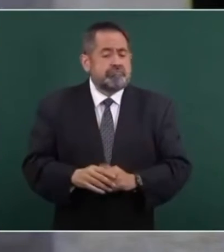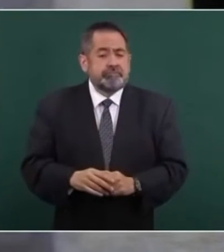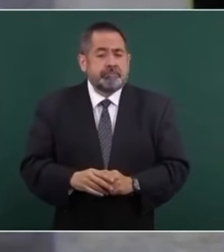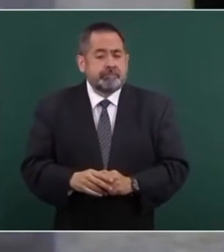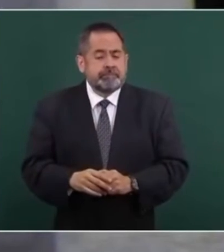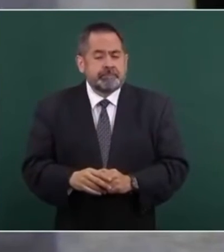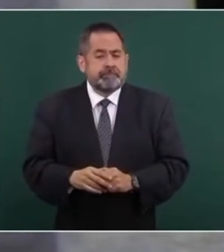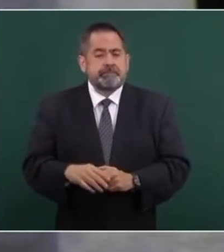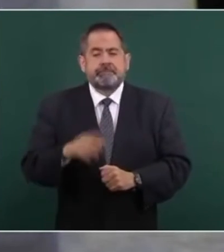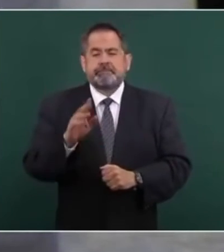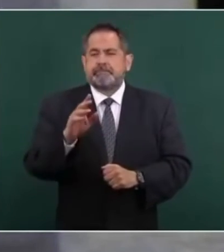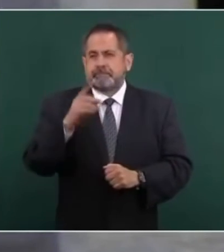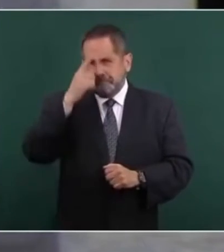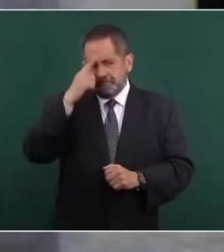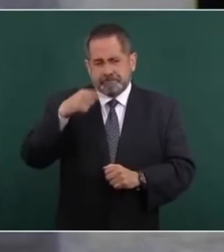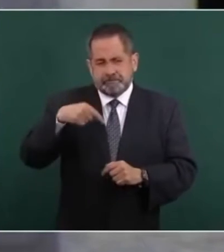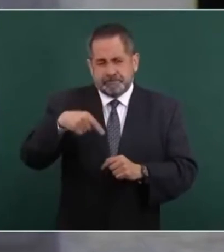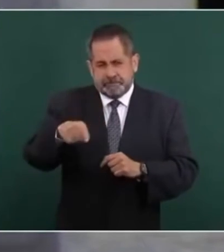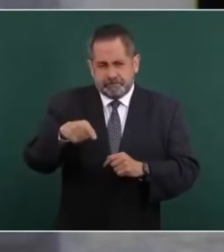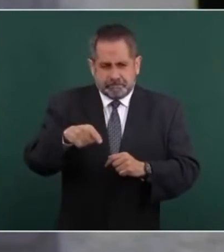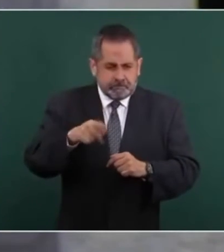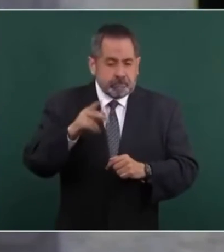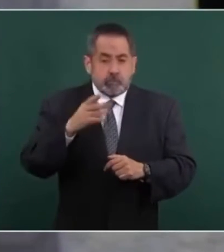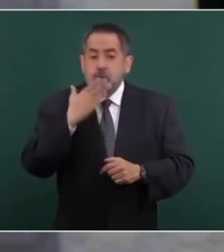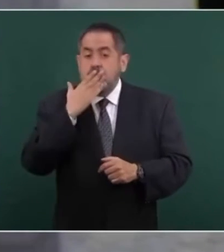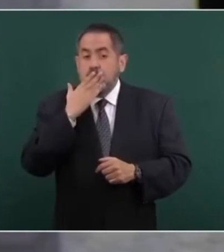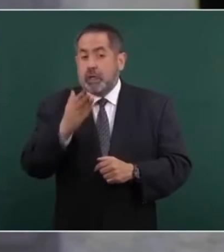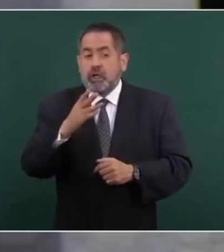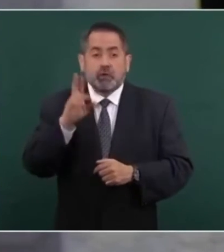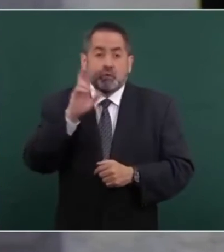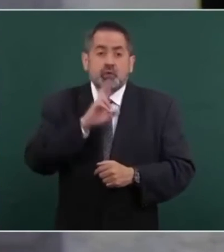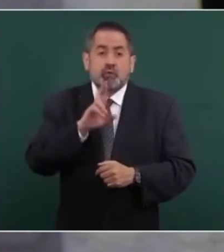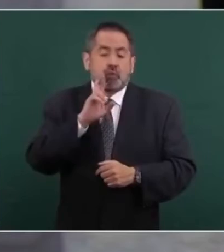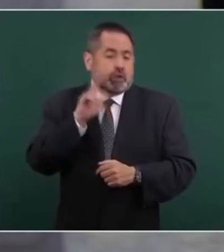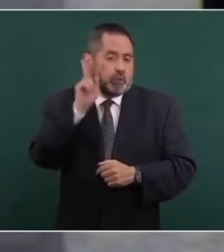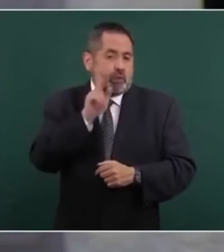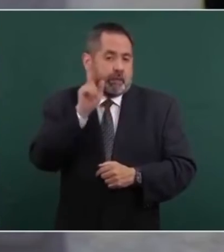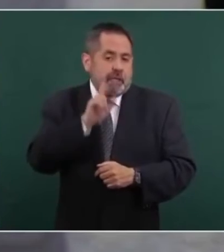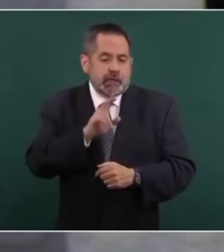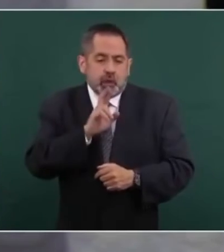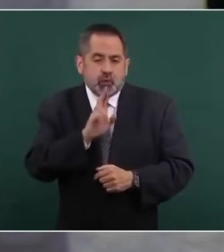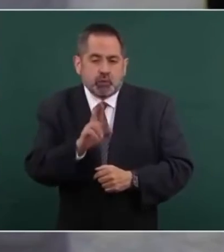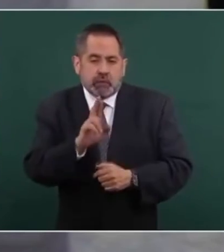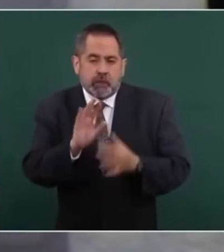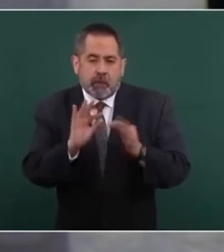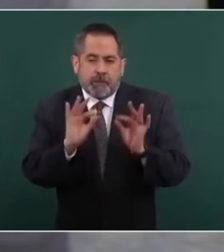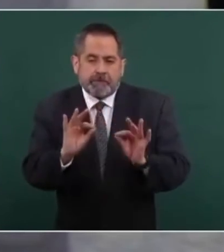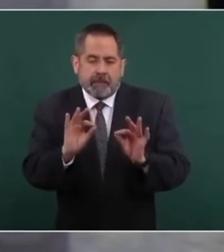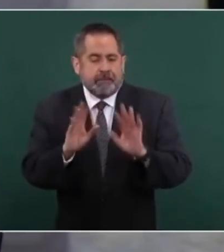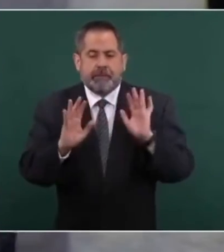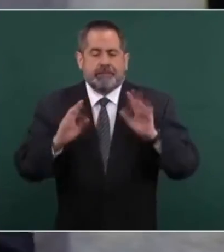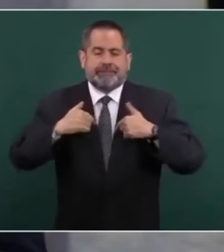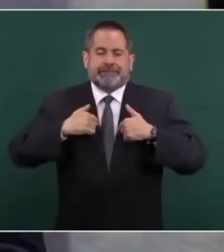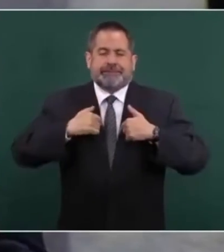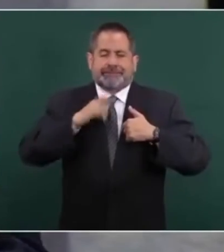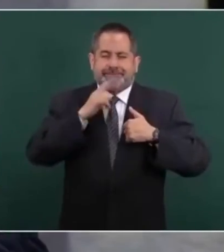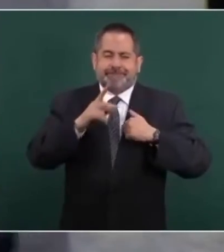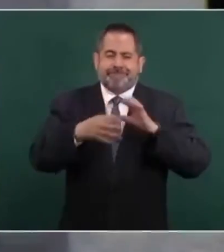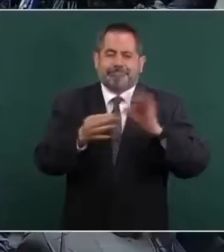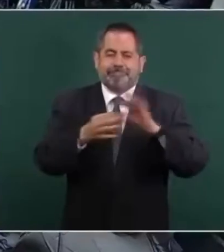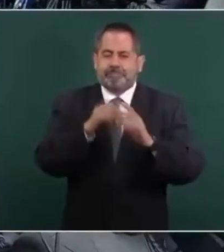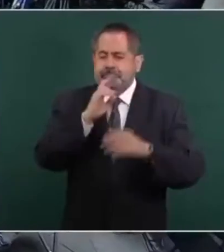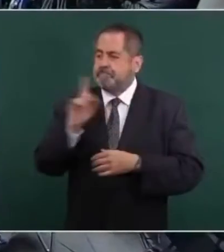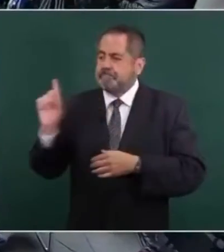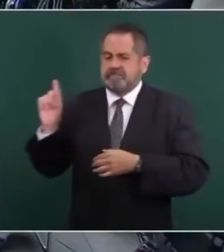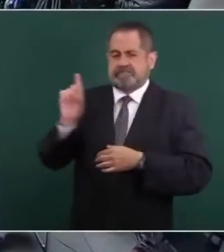En la primera etapa son buenos los resultados, pero prefiero que ella sea la